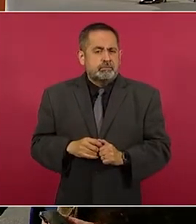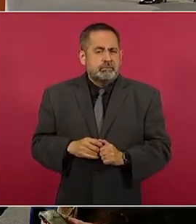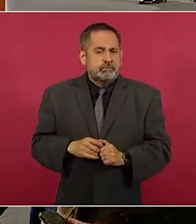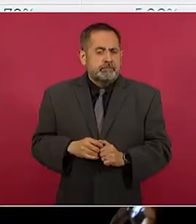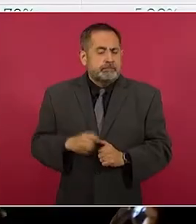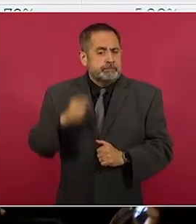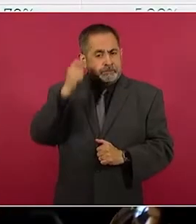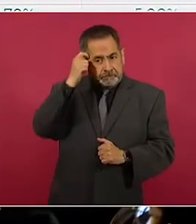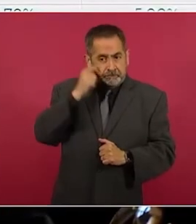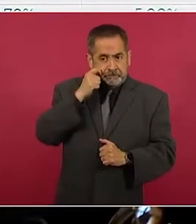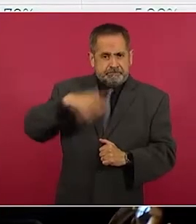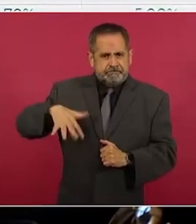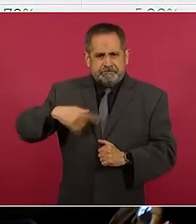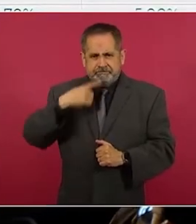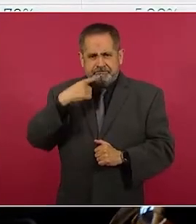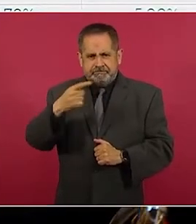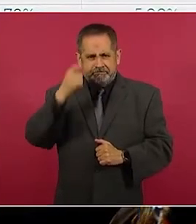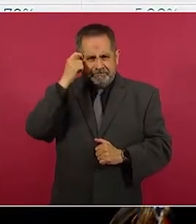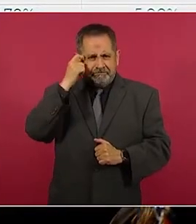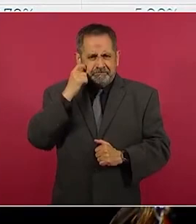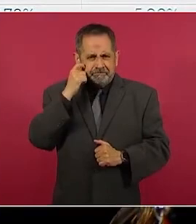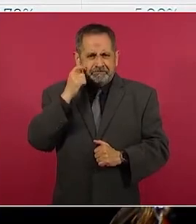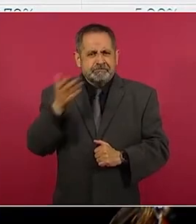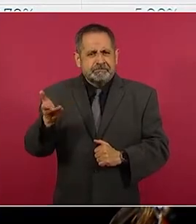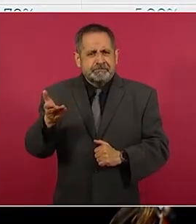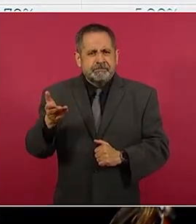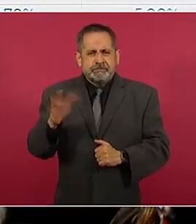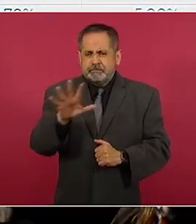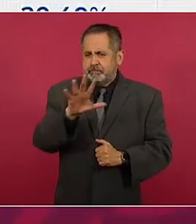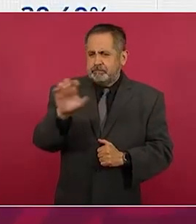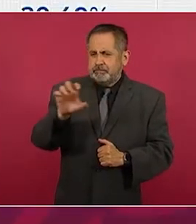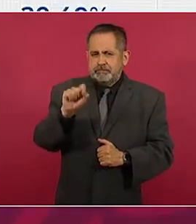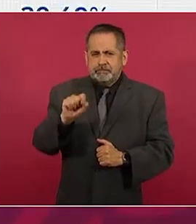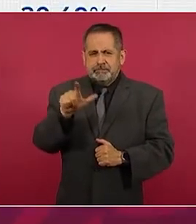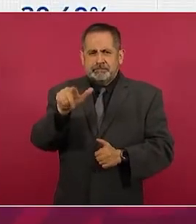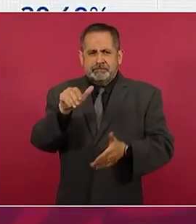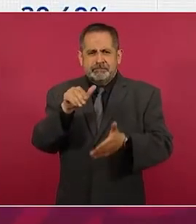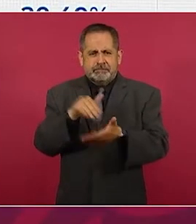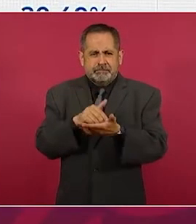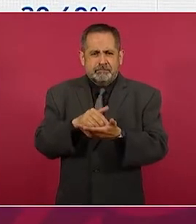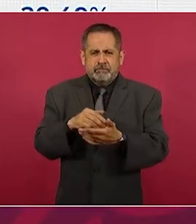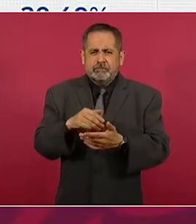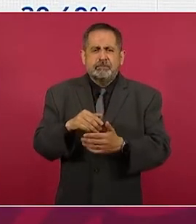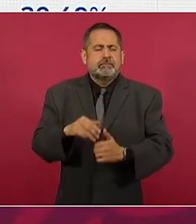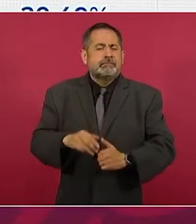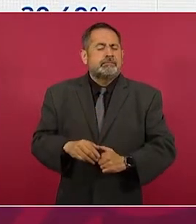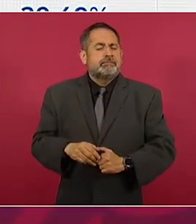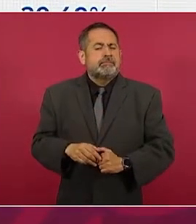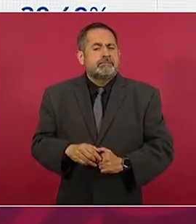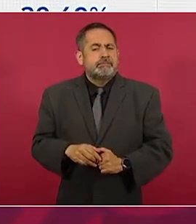Guerrero, lo que hablábamos, 567 mil.